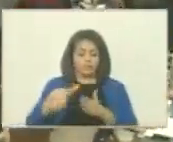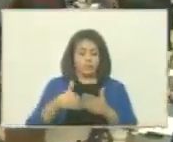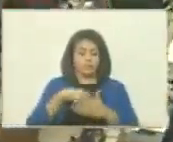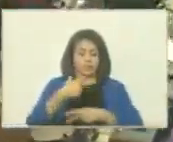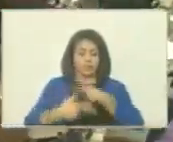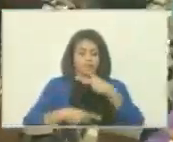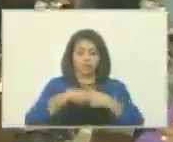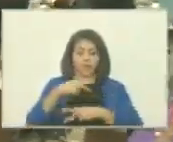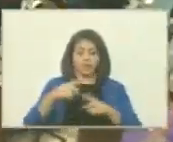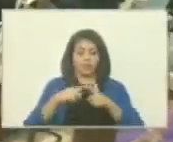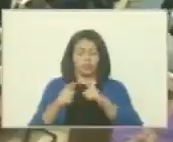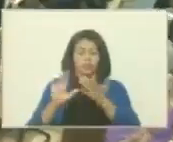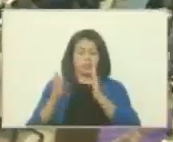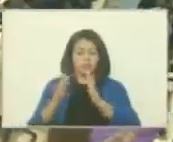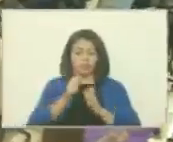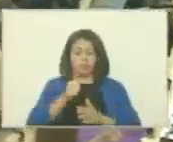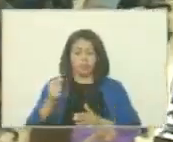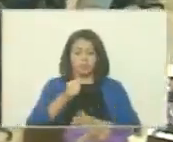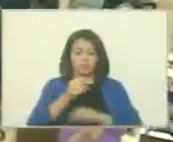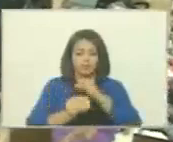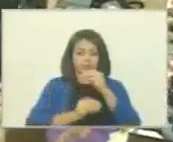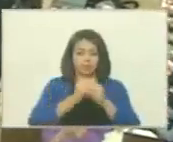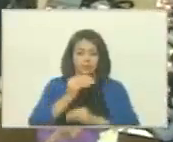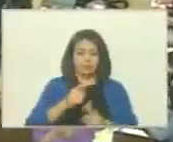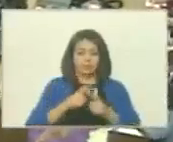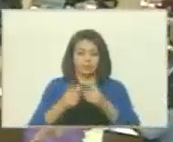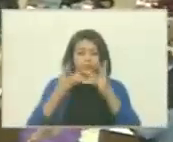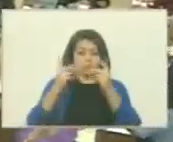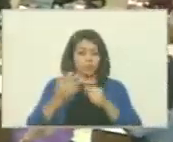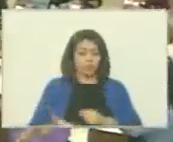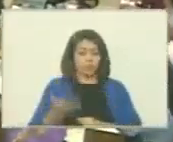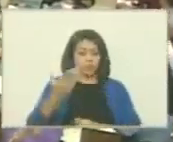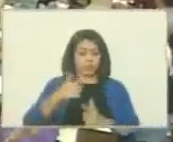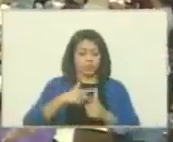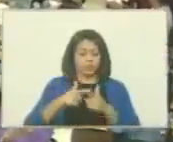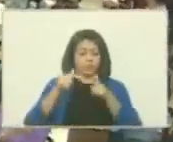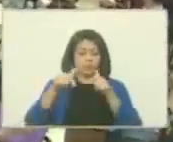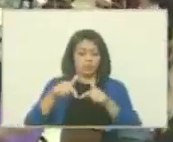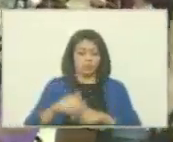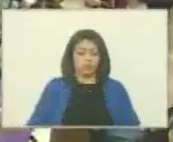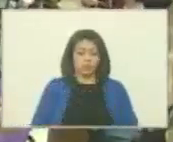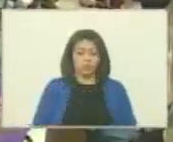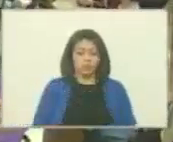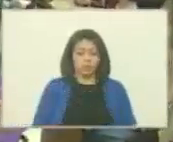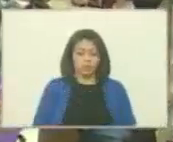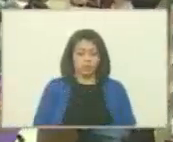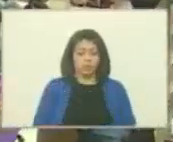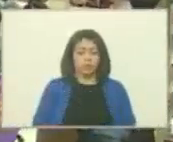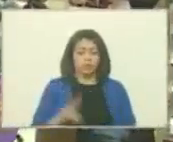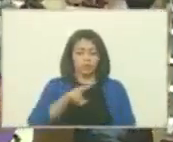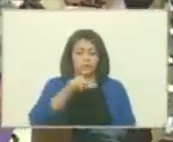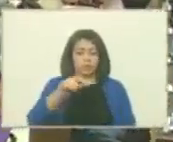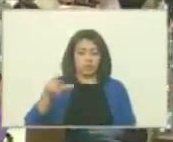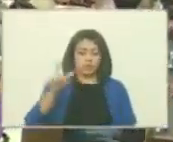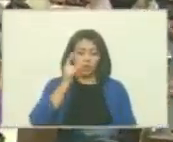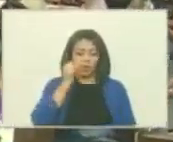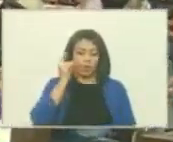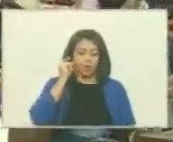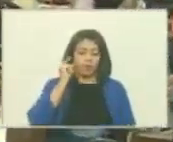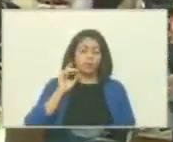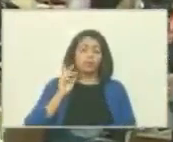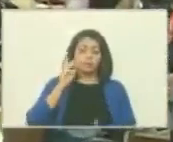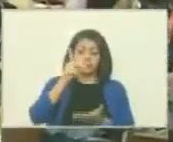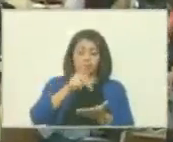proceso de entrevista que se realizó a un número importante de venezolanos y venezolanas